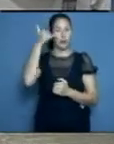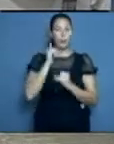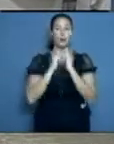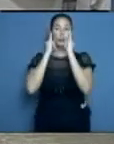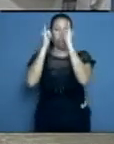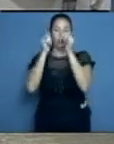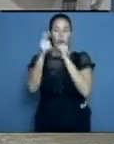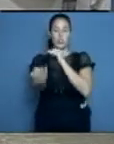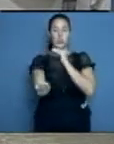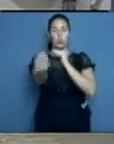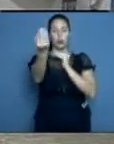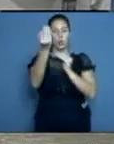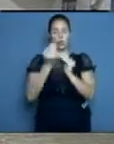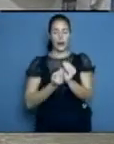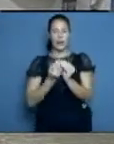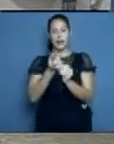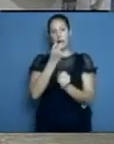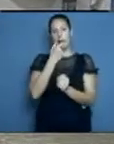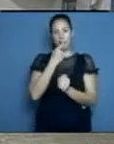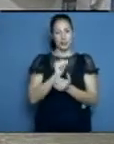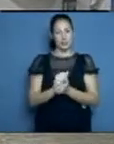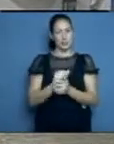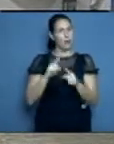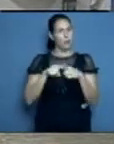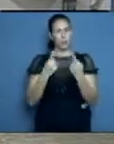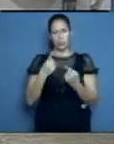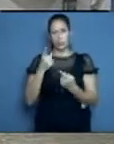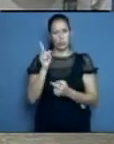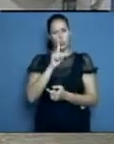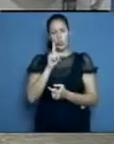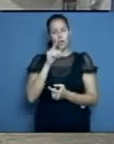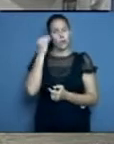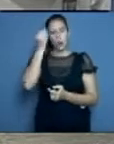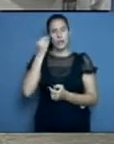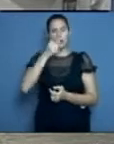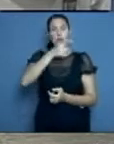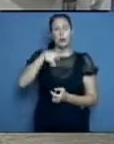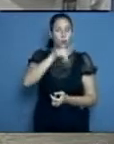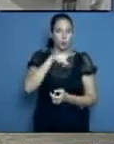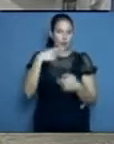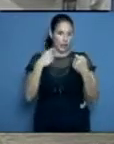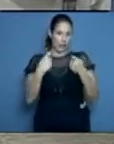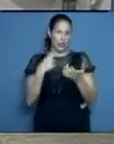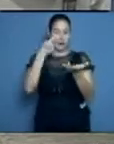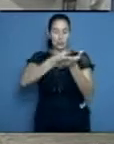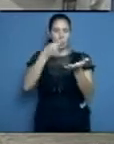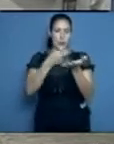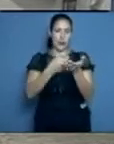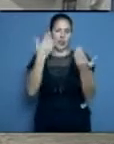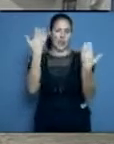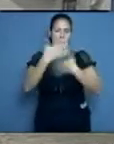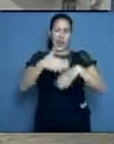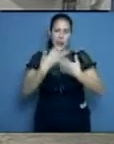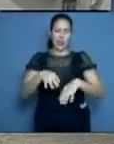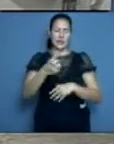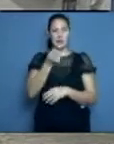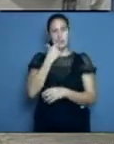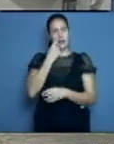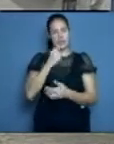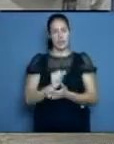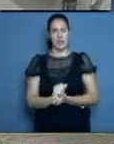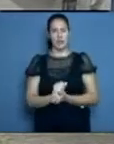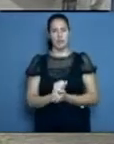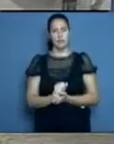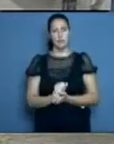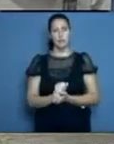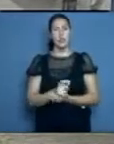tengan necesidad ni de comprar medicamentos, ni de que los vendan y satisfacer a esa persona o algo. Pero además es muy importante